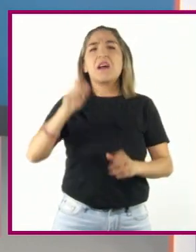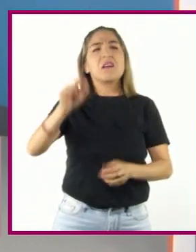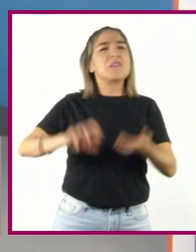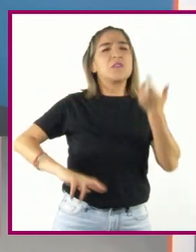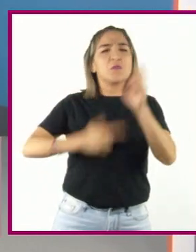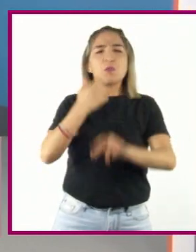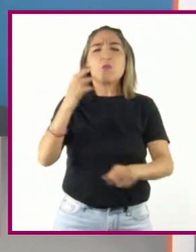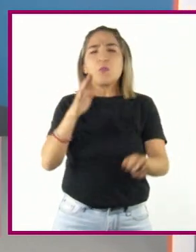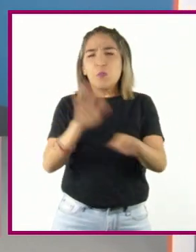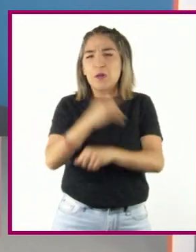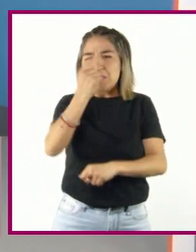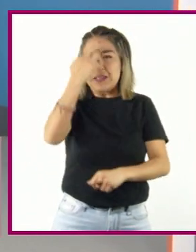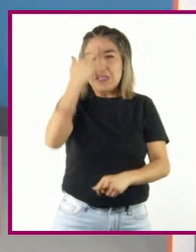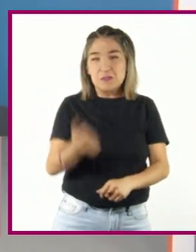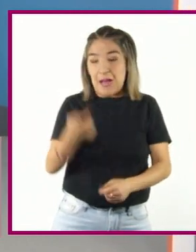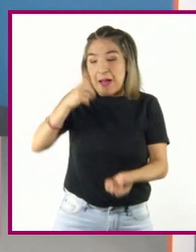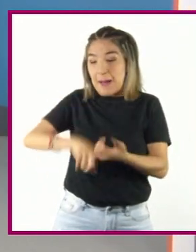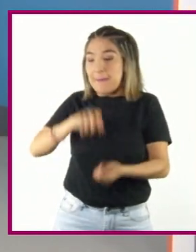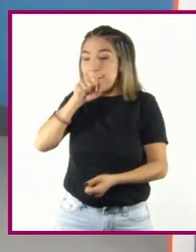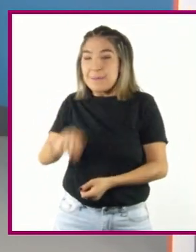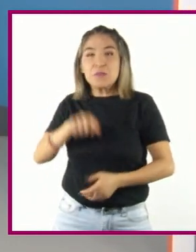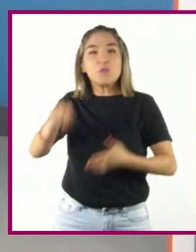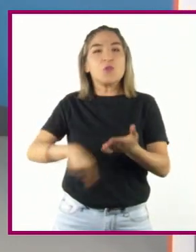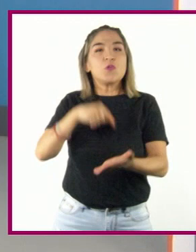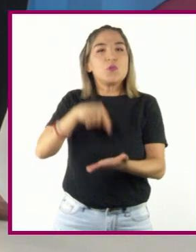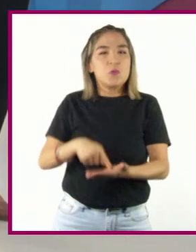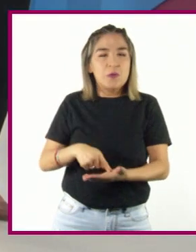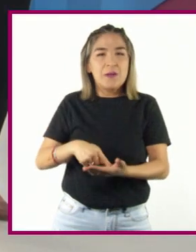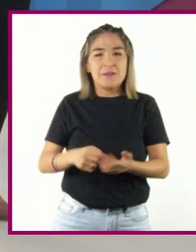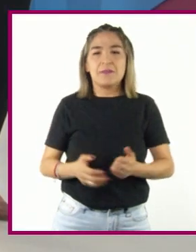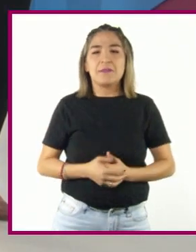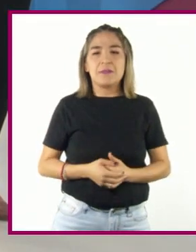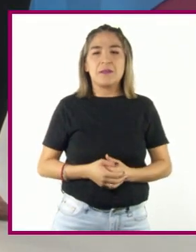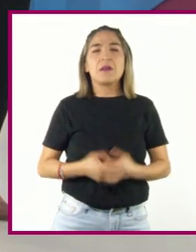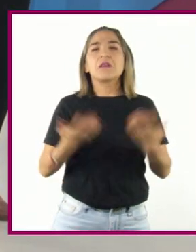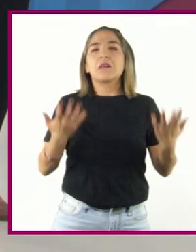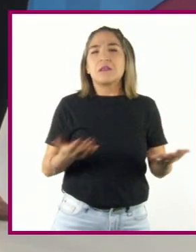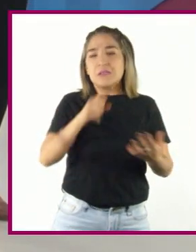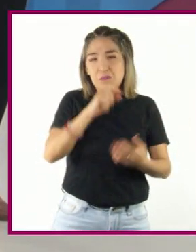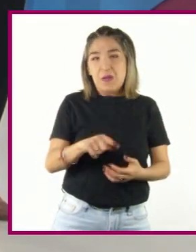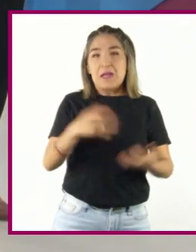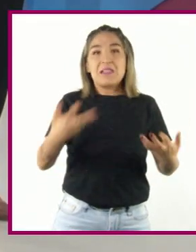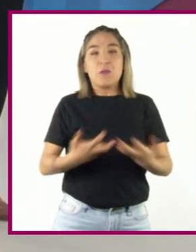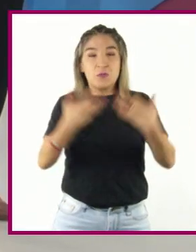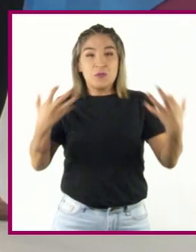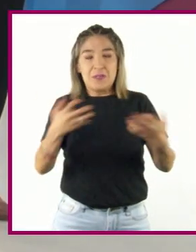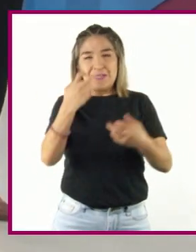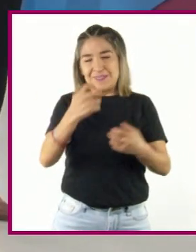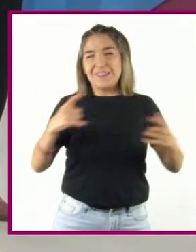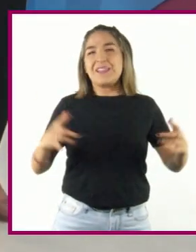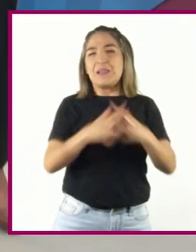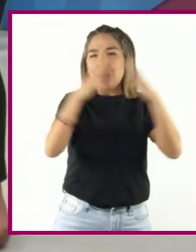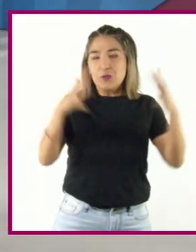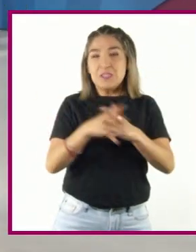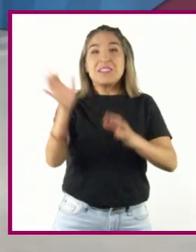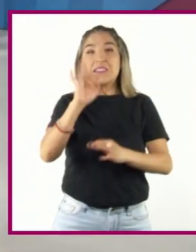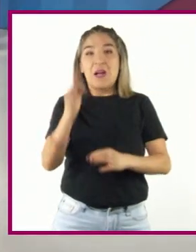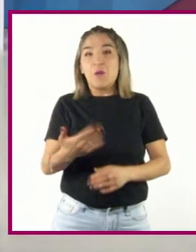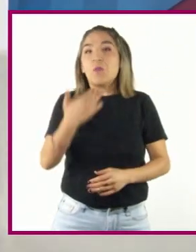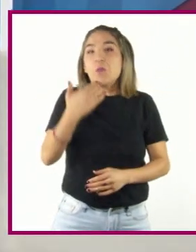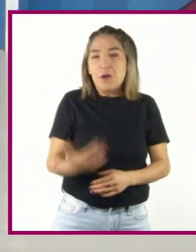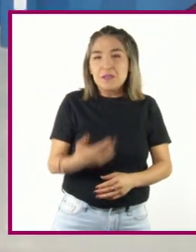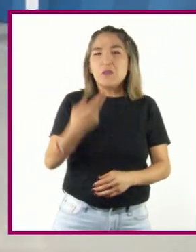se dan al interior de un mismo territorio. Aunque la revolución es factible, que se expanda a otros lugares,